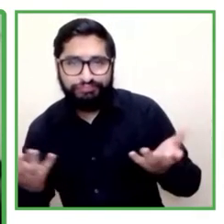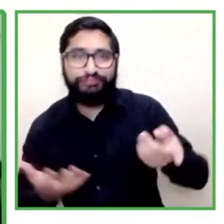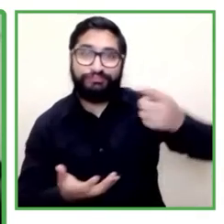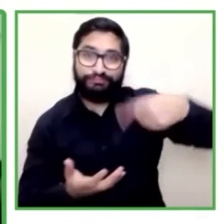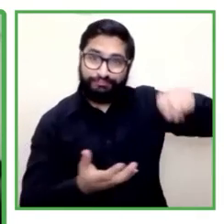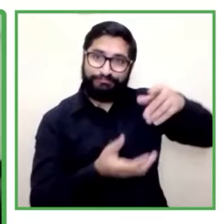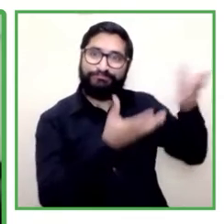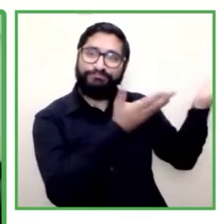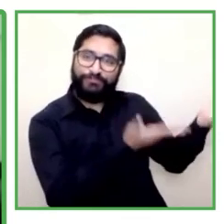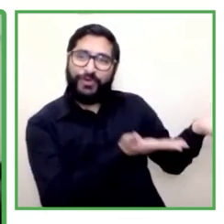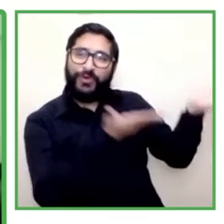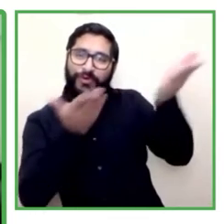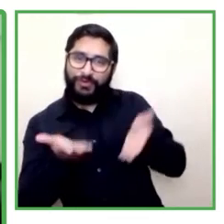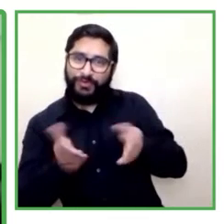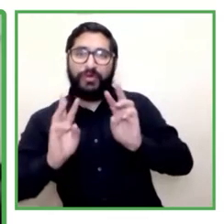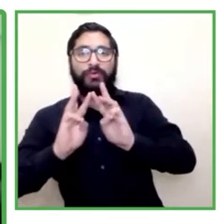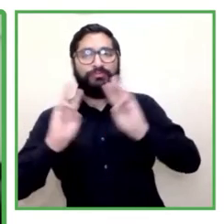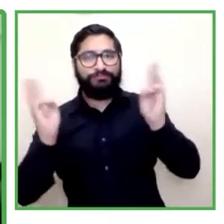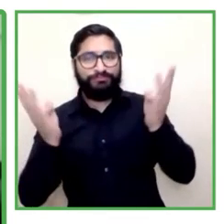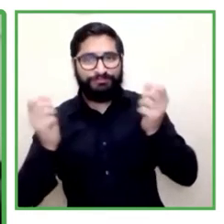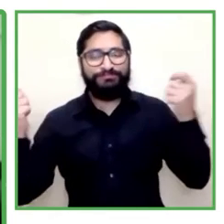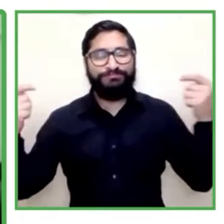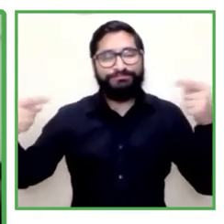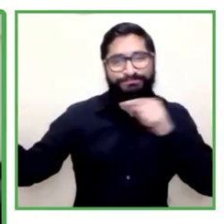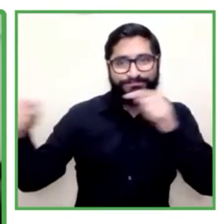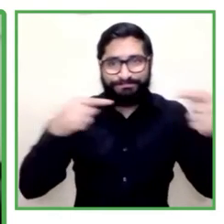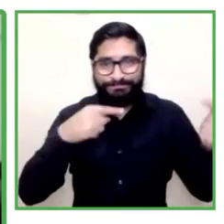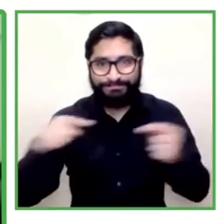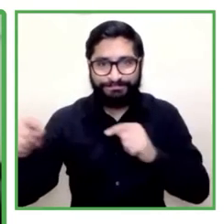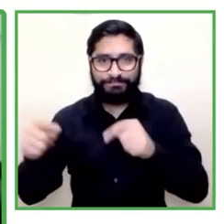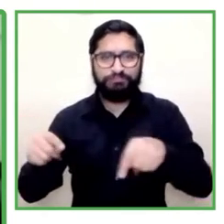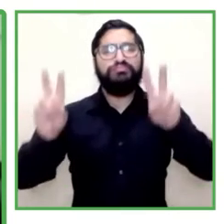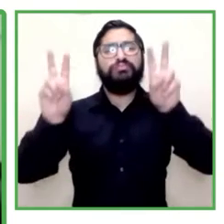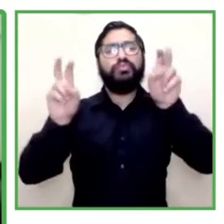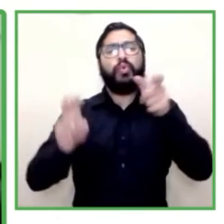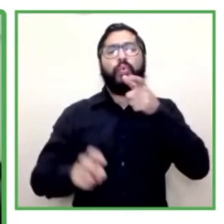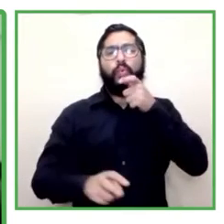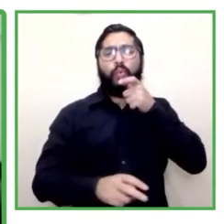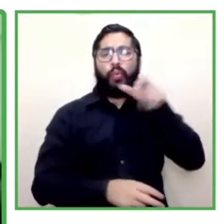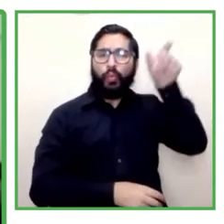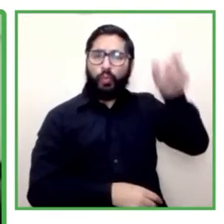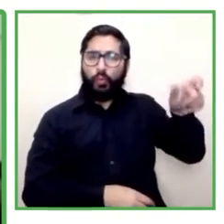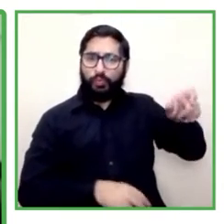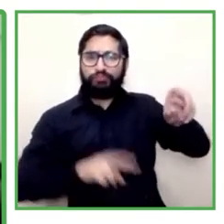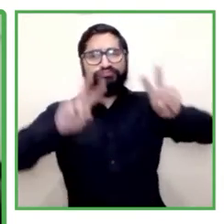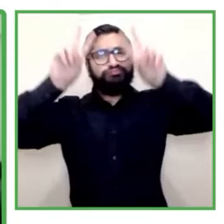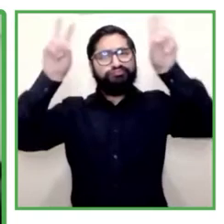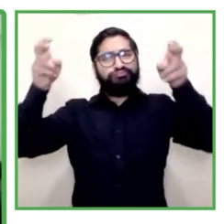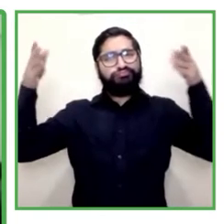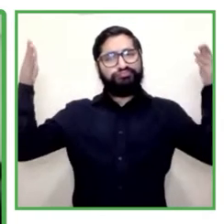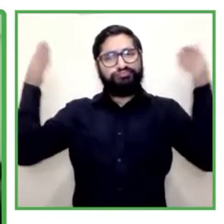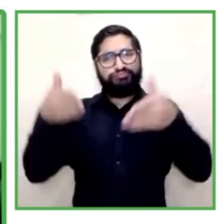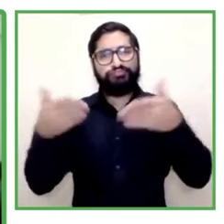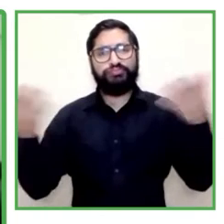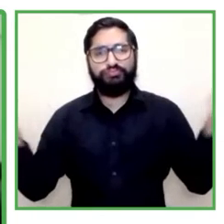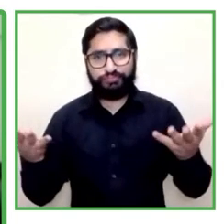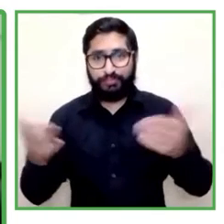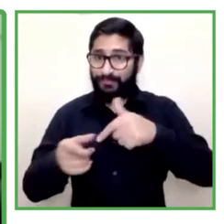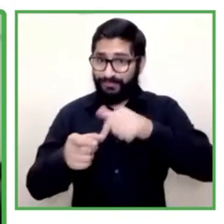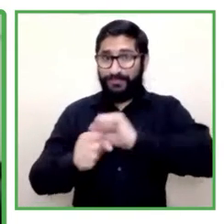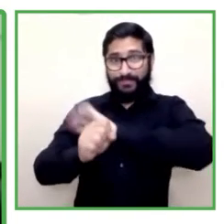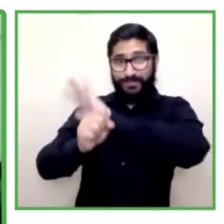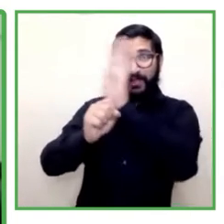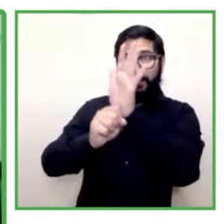para que, teniendo de telón de fondo el fuerte impacto que ha tenido la pandemia en nuestra región y en el mundo,